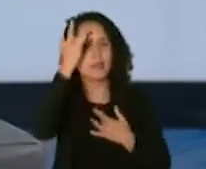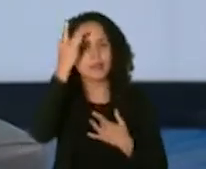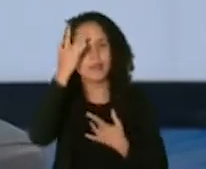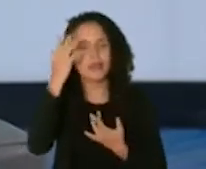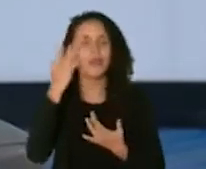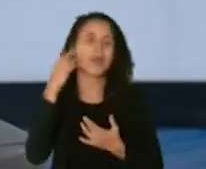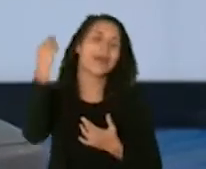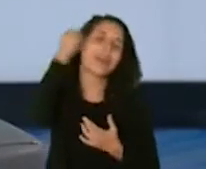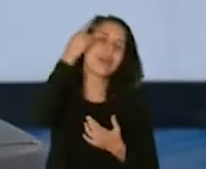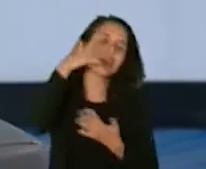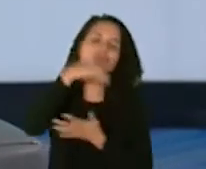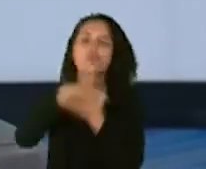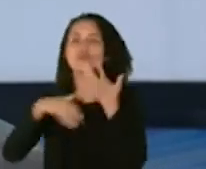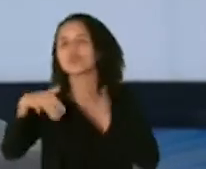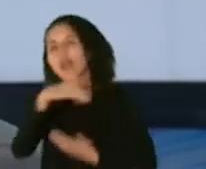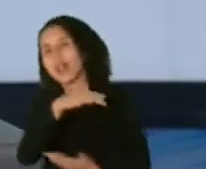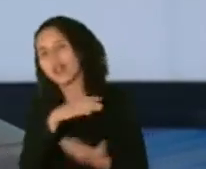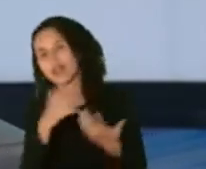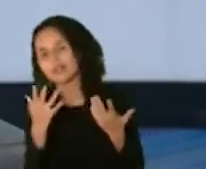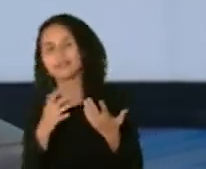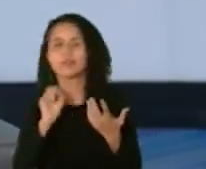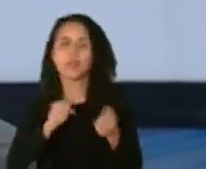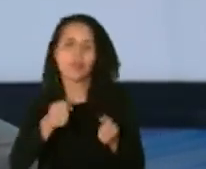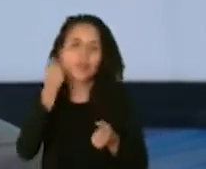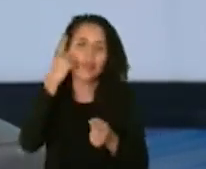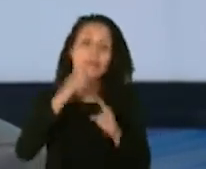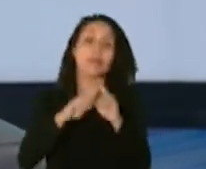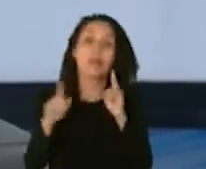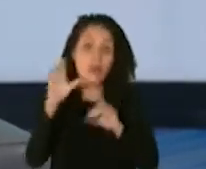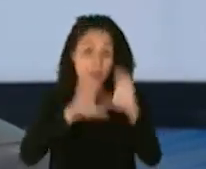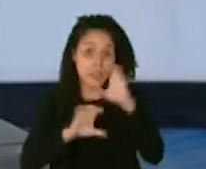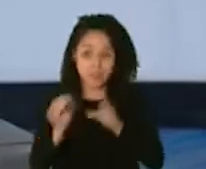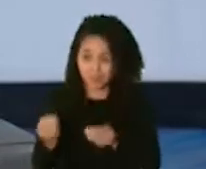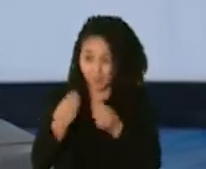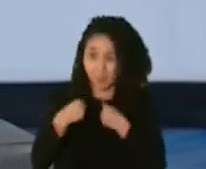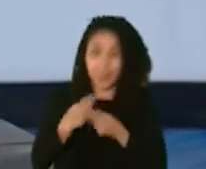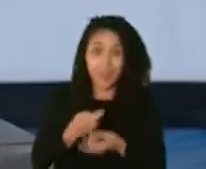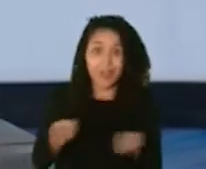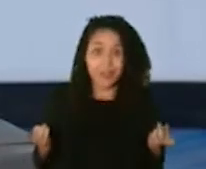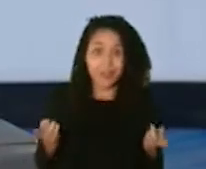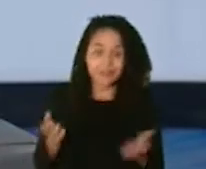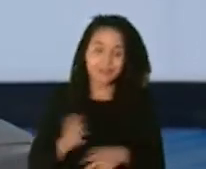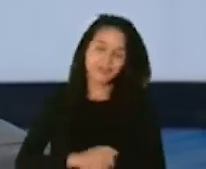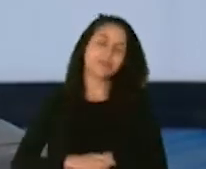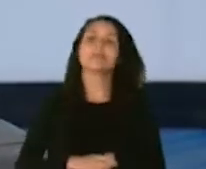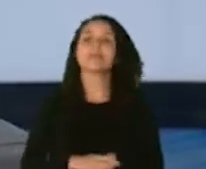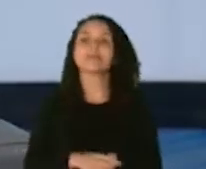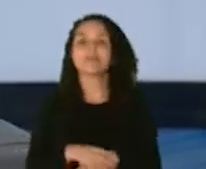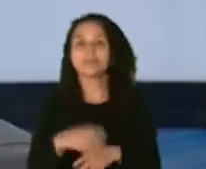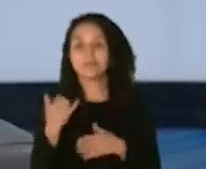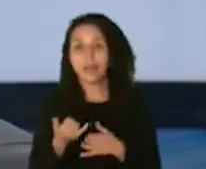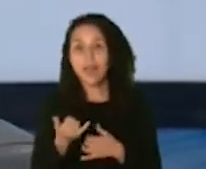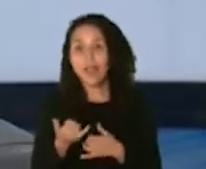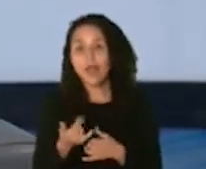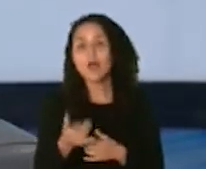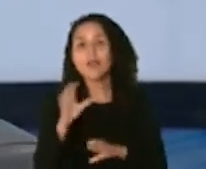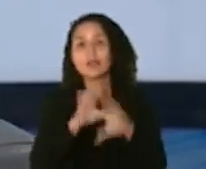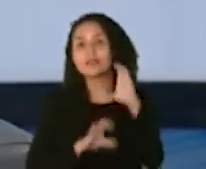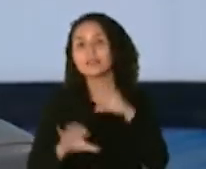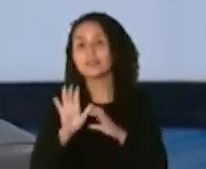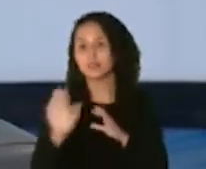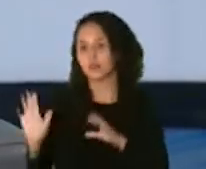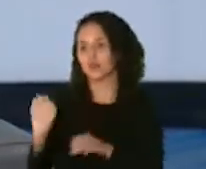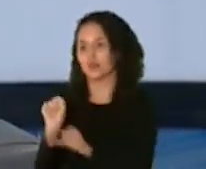sociales y se puede entender pero la ciencia nos trae las herramientas en este caso la ciencia hizo su